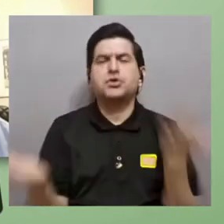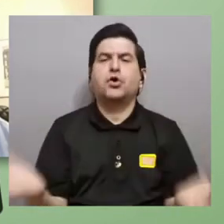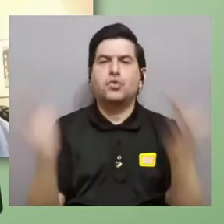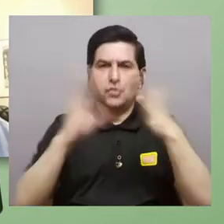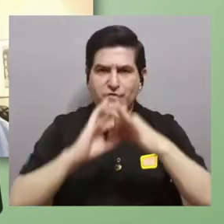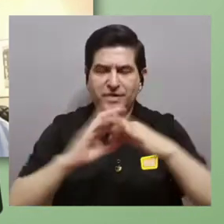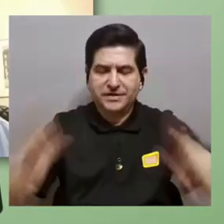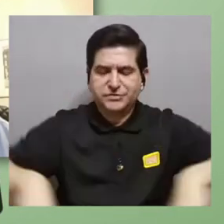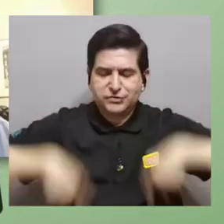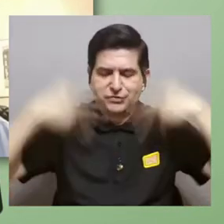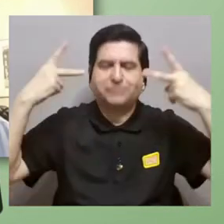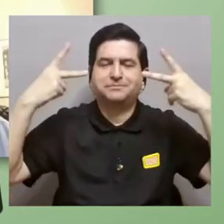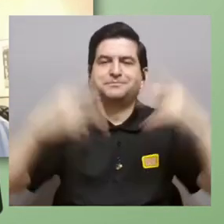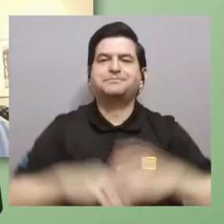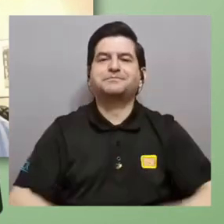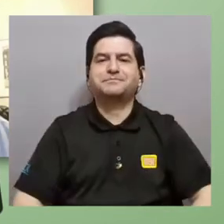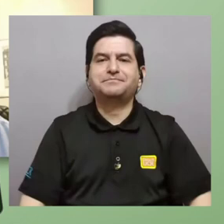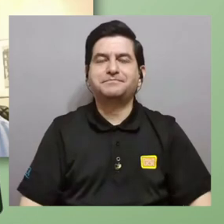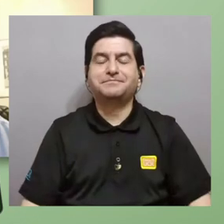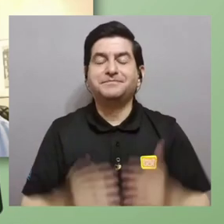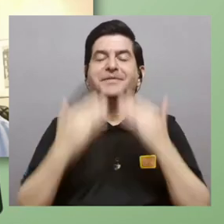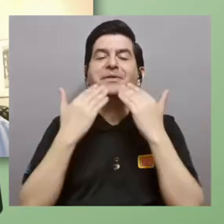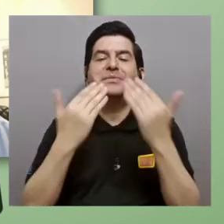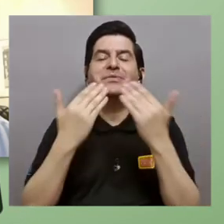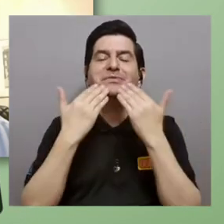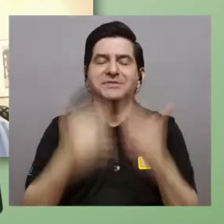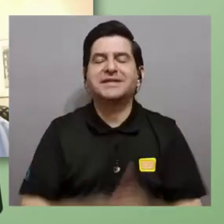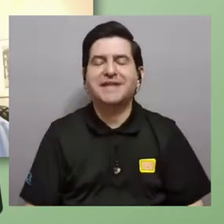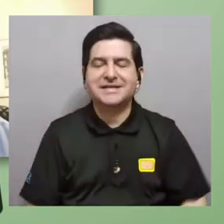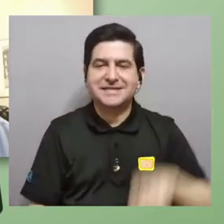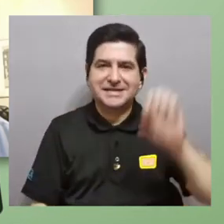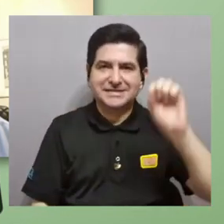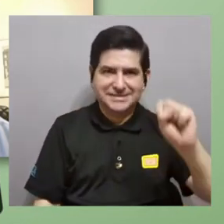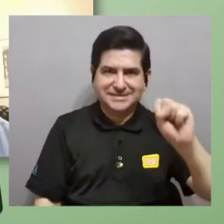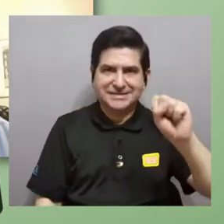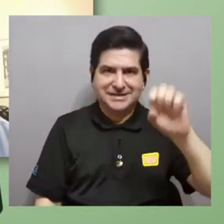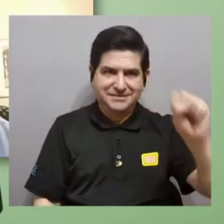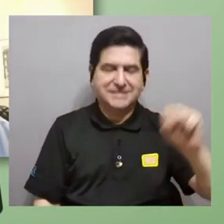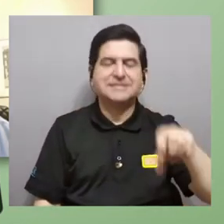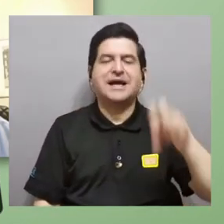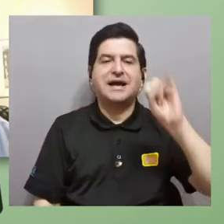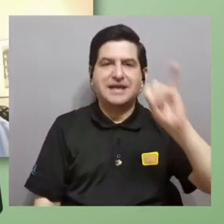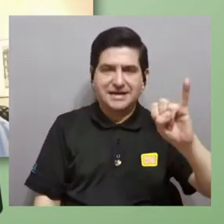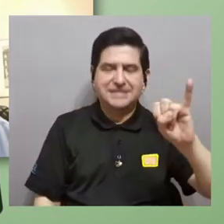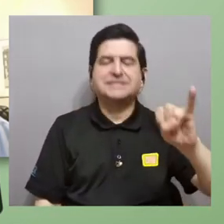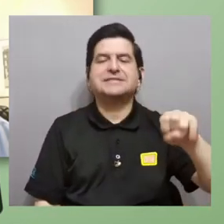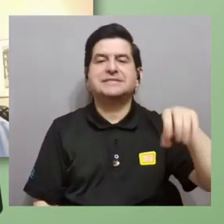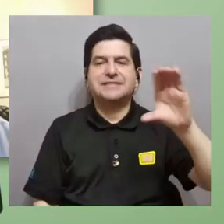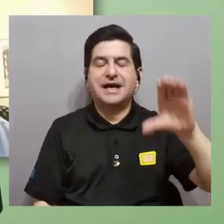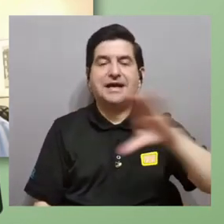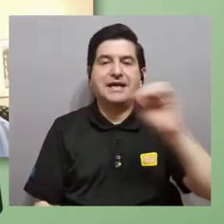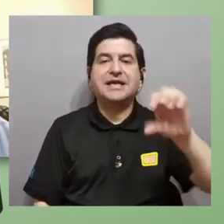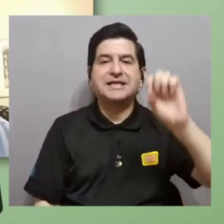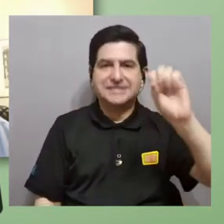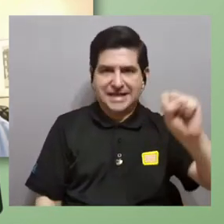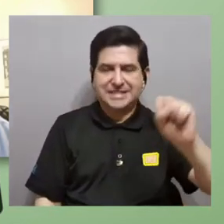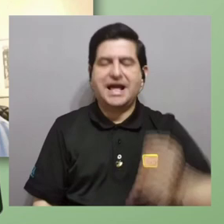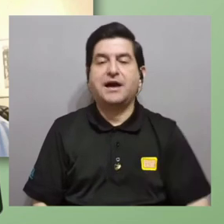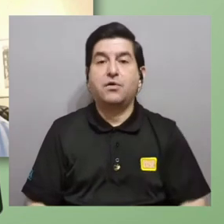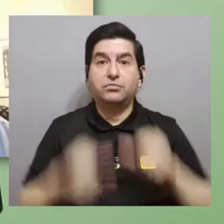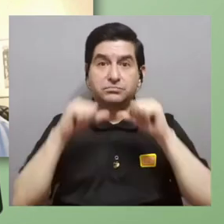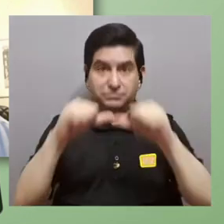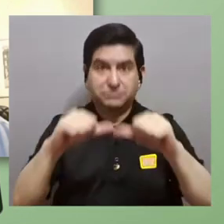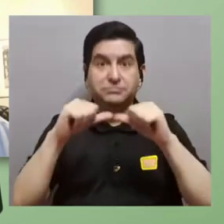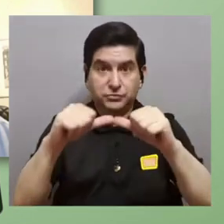la vida verdad muchísimas gracias Sebastián muchísimas gracias a Isaac y a Santiago los invitamos para que sigan